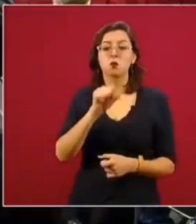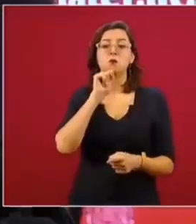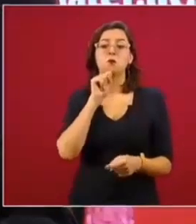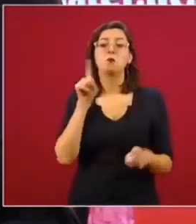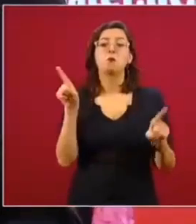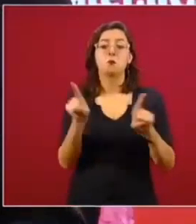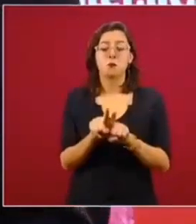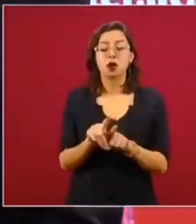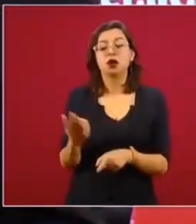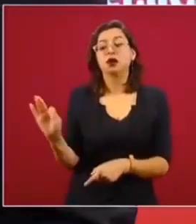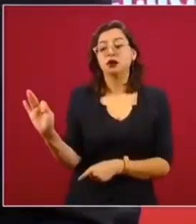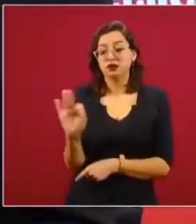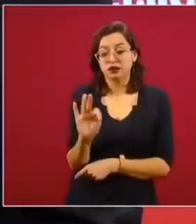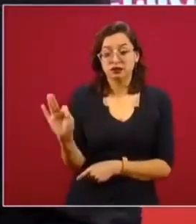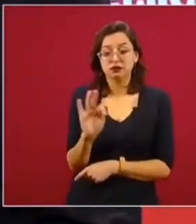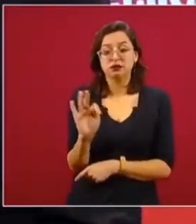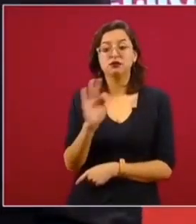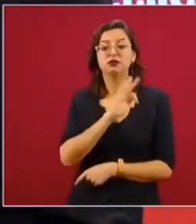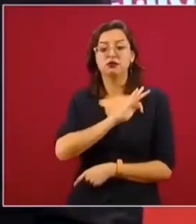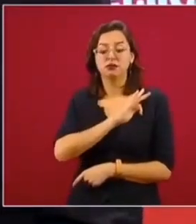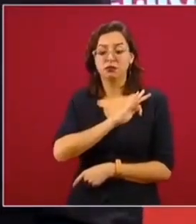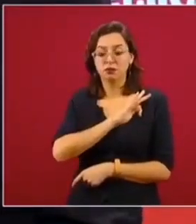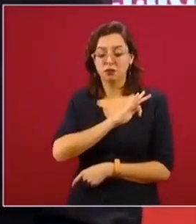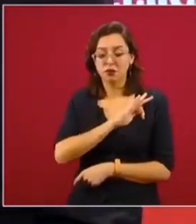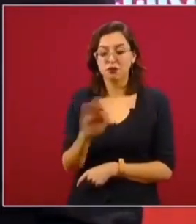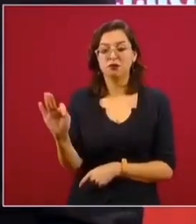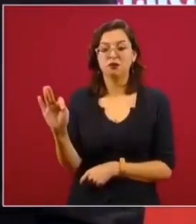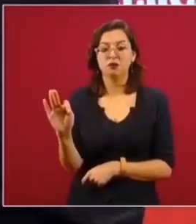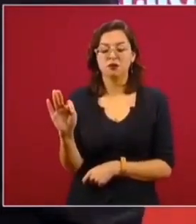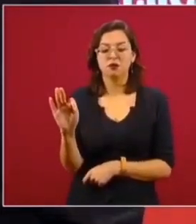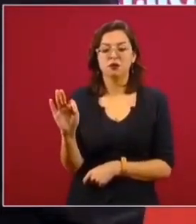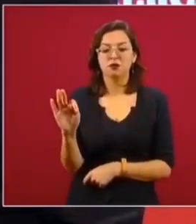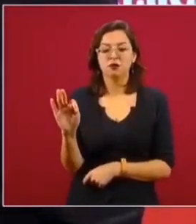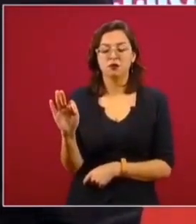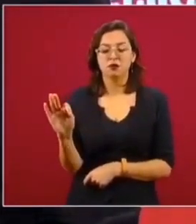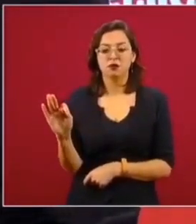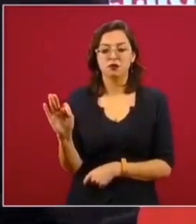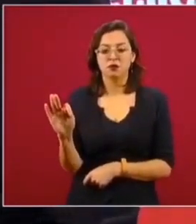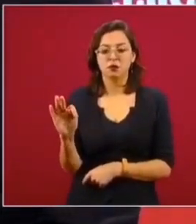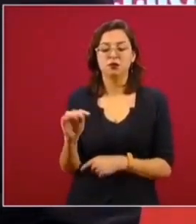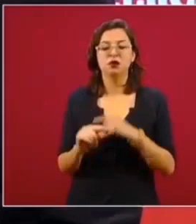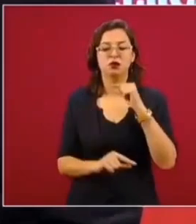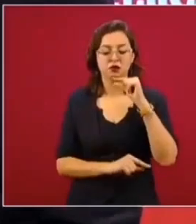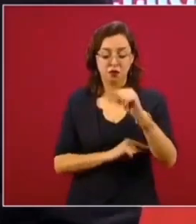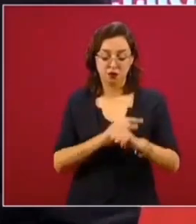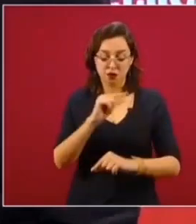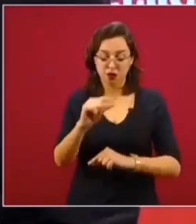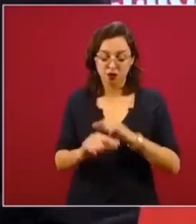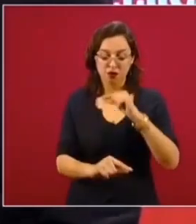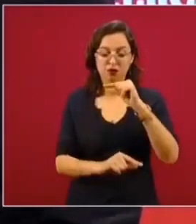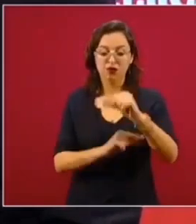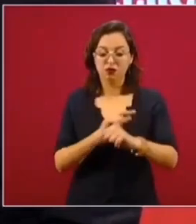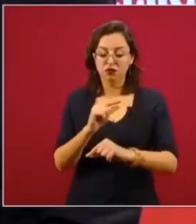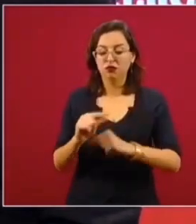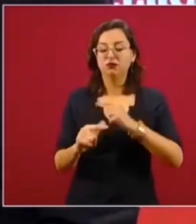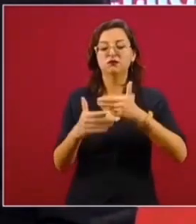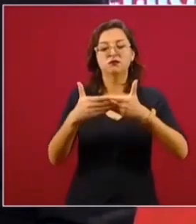descartamos abrir poco a poco, con cuidado,